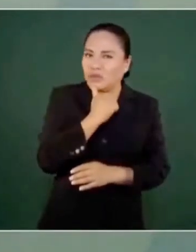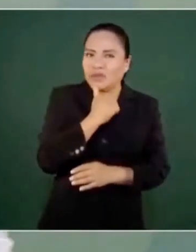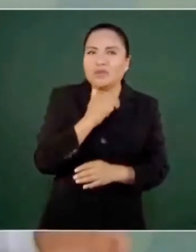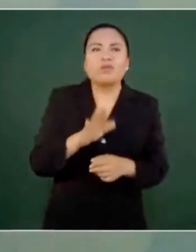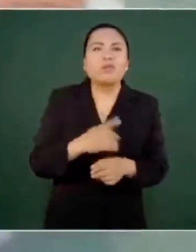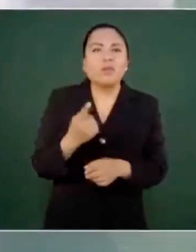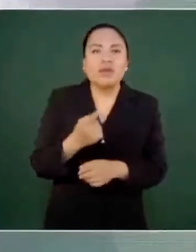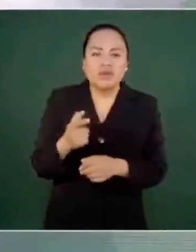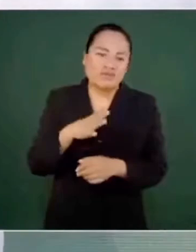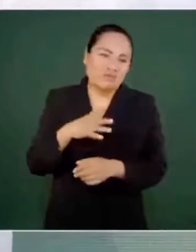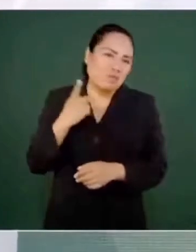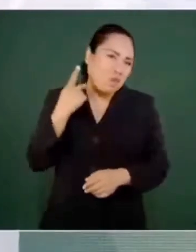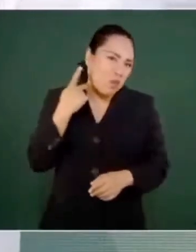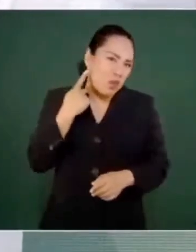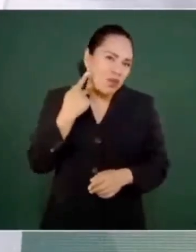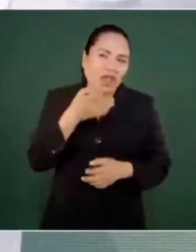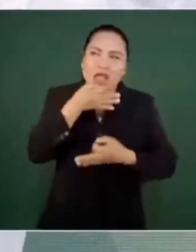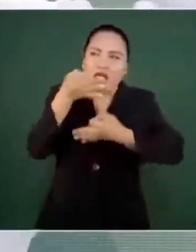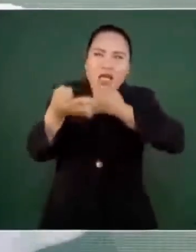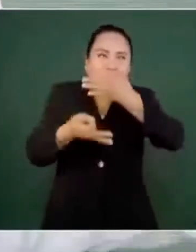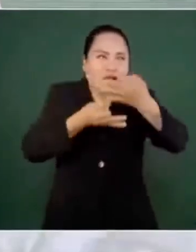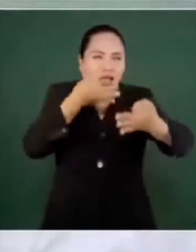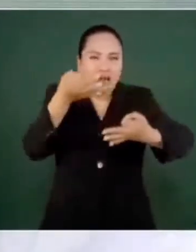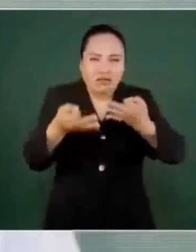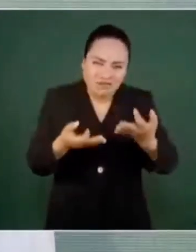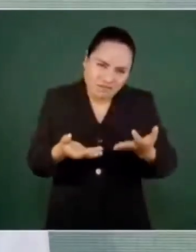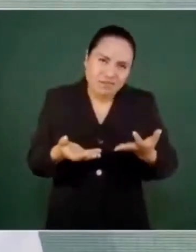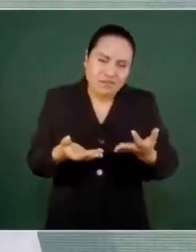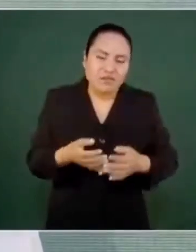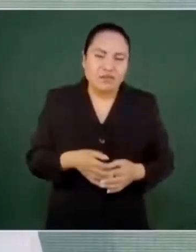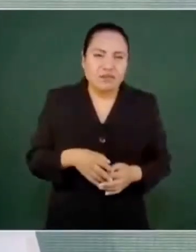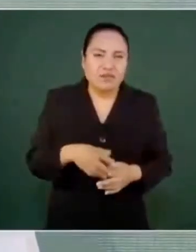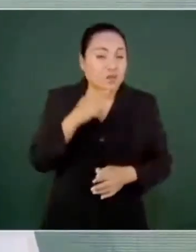no queremos ni